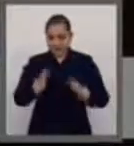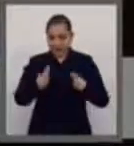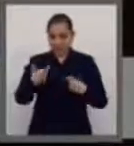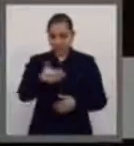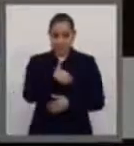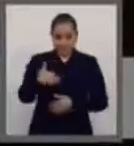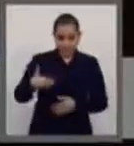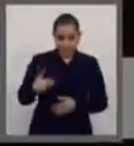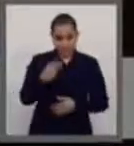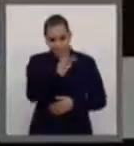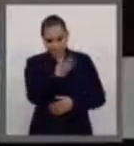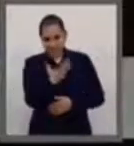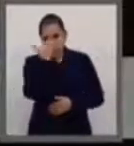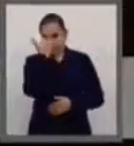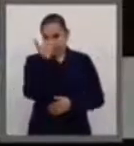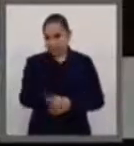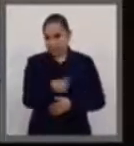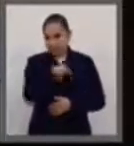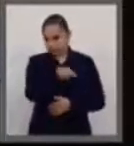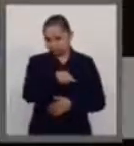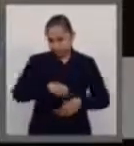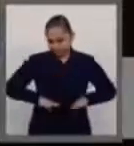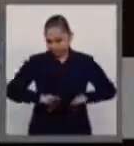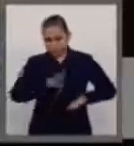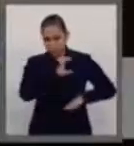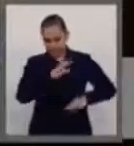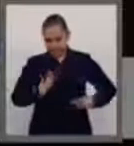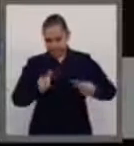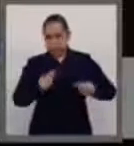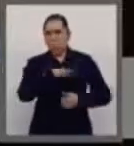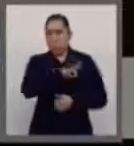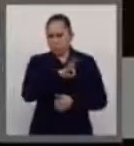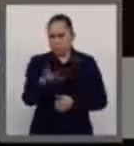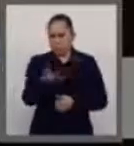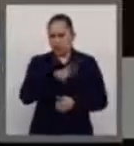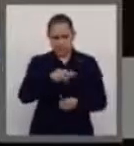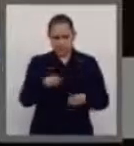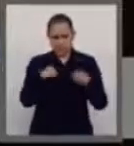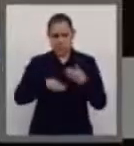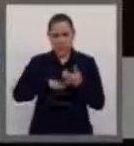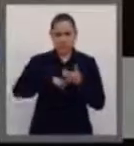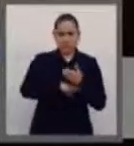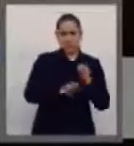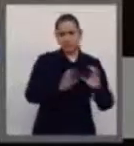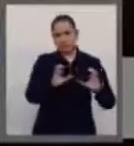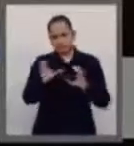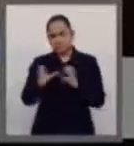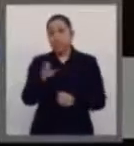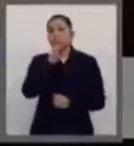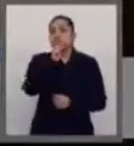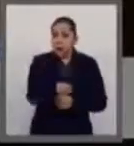cáncer que en mayor medida se puede prevenir. Además de que su detención oportuna